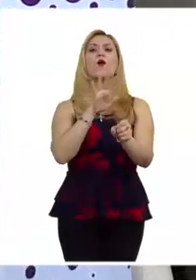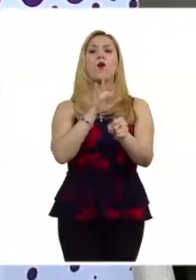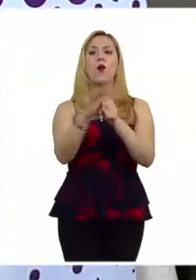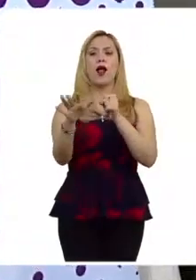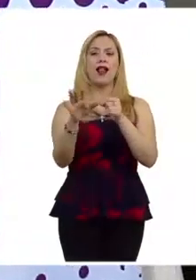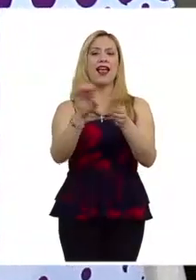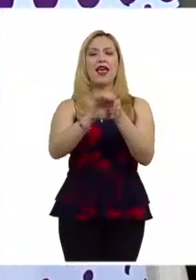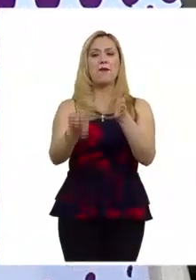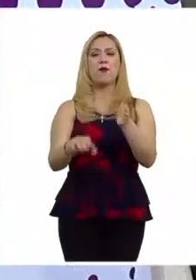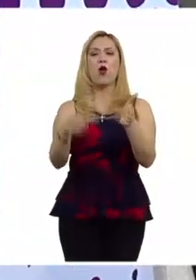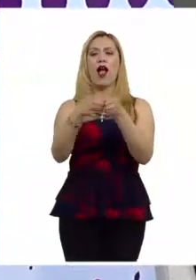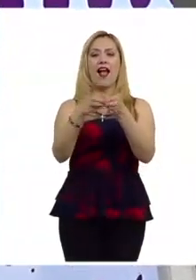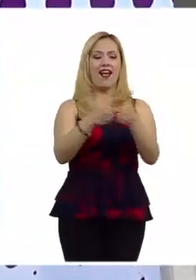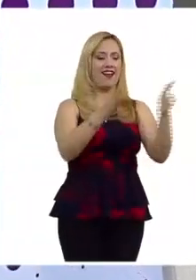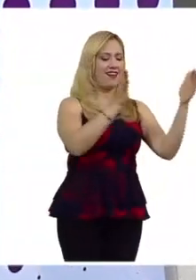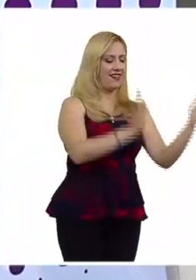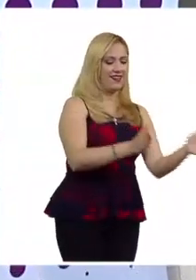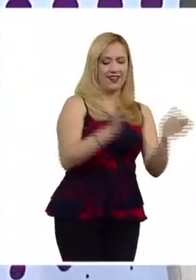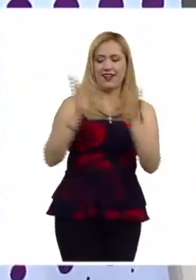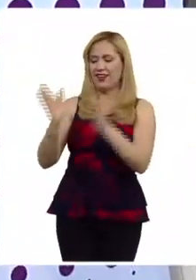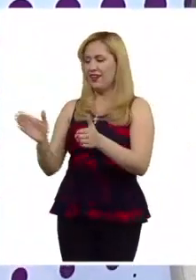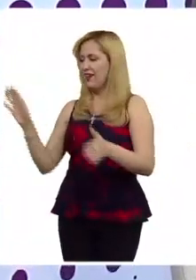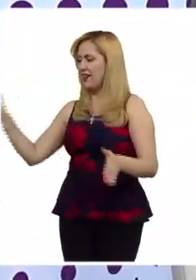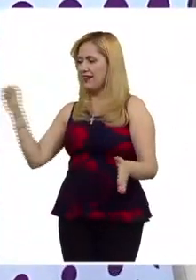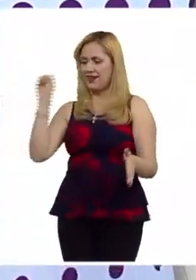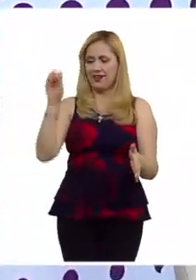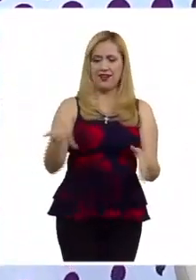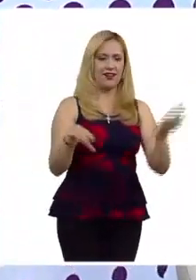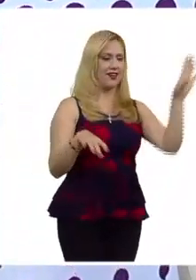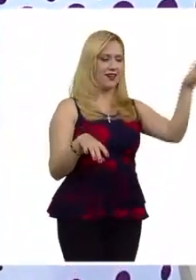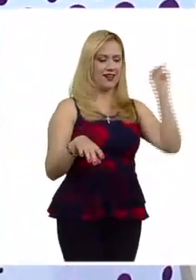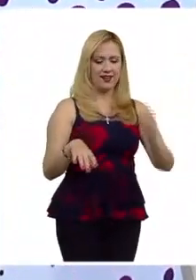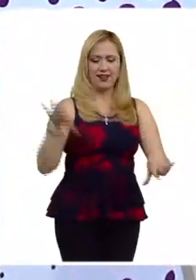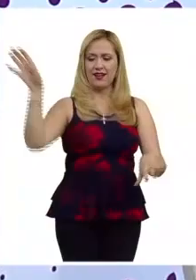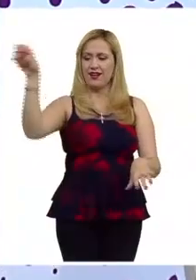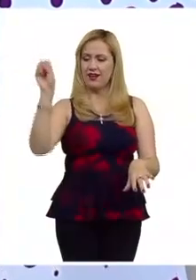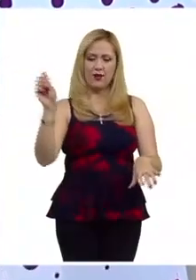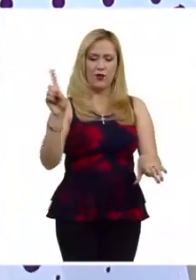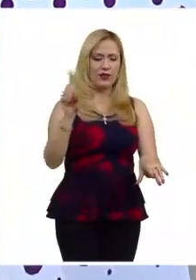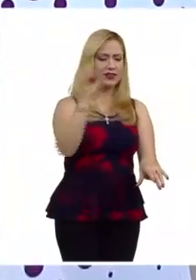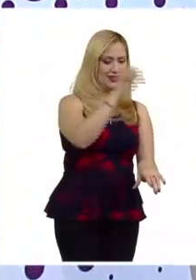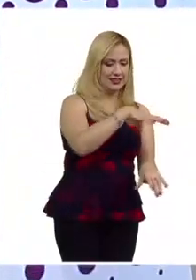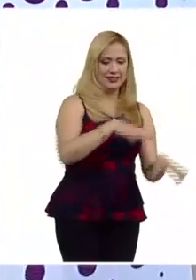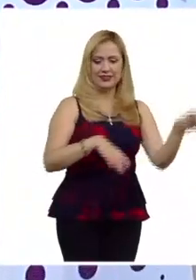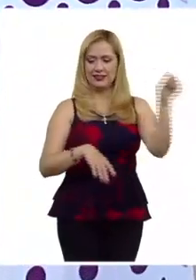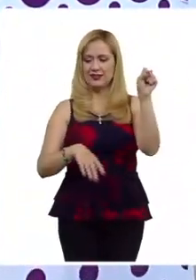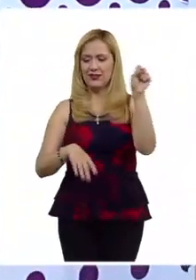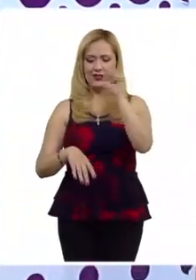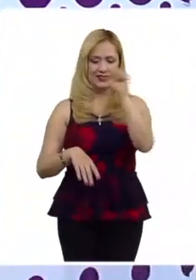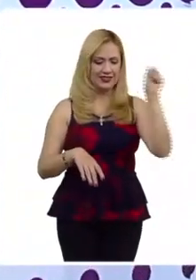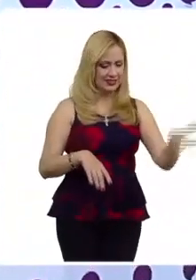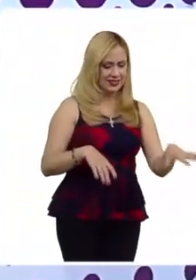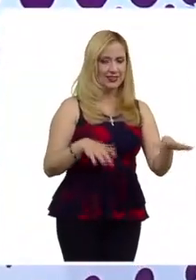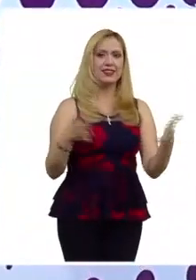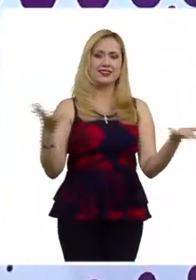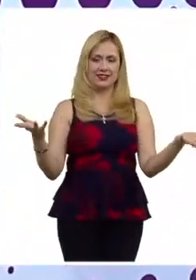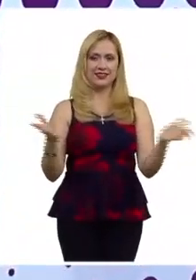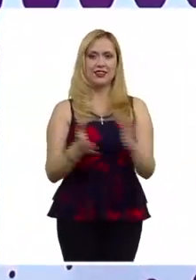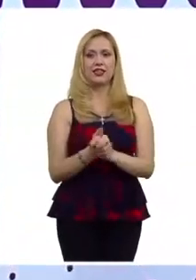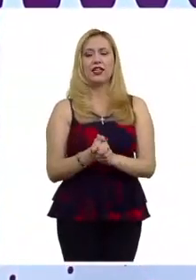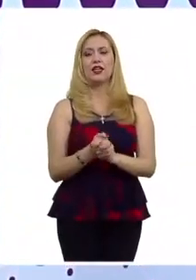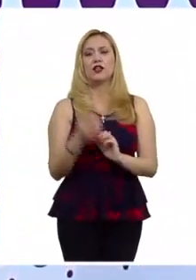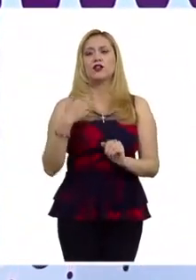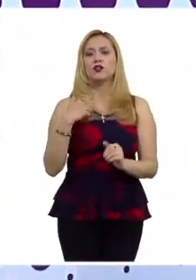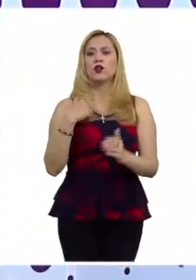qué cajitas ponemos cada discurso y cuáles son las consecuencias que debe tener yo insistiría justo en este contexto de polarización